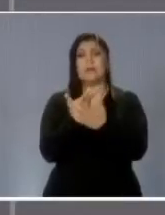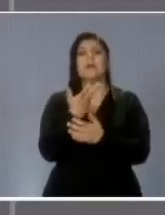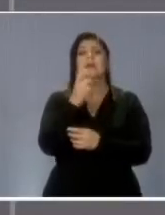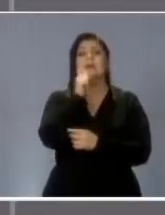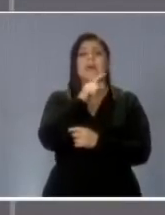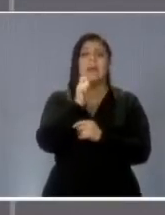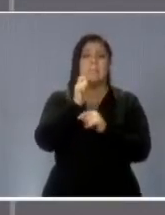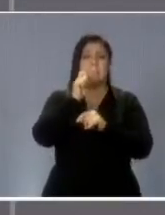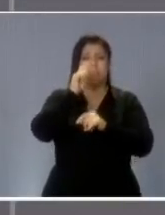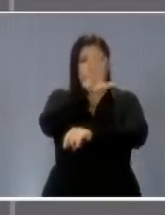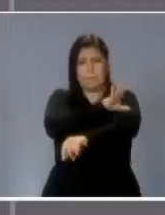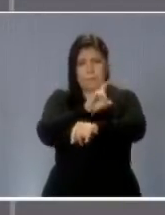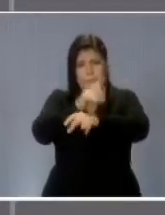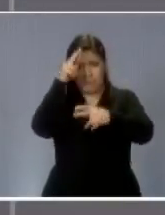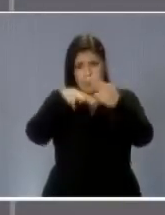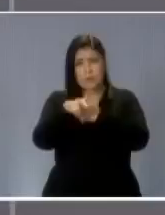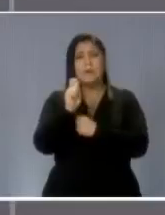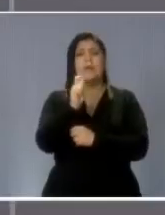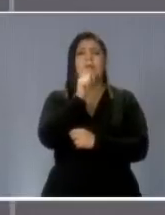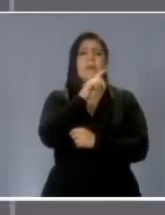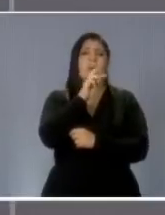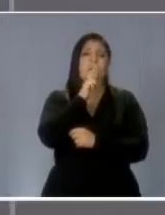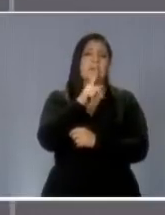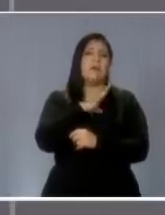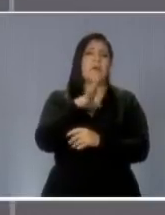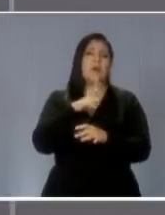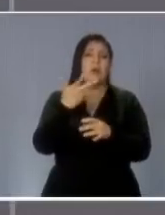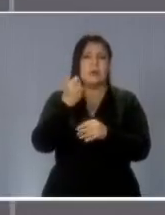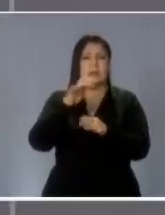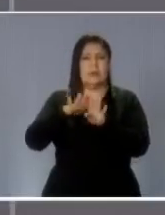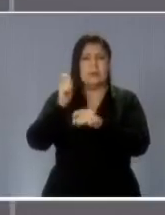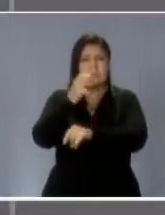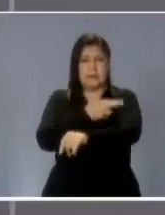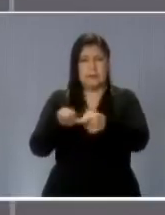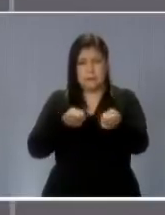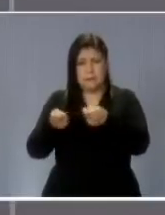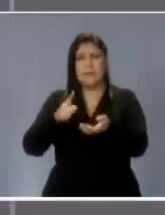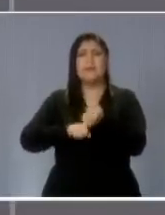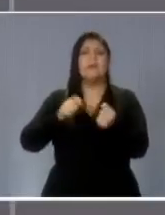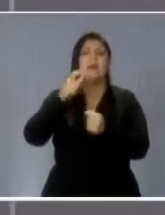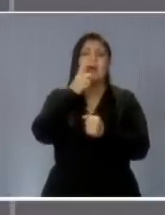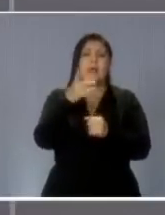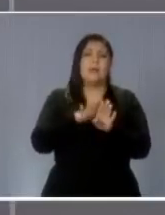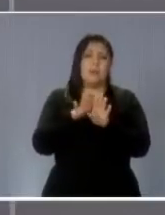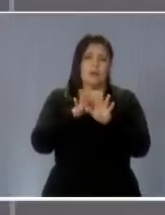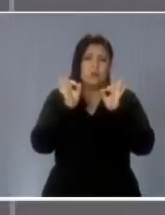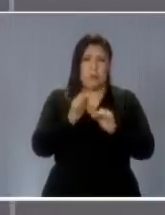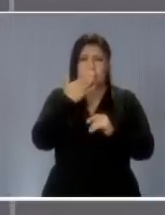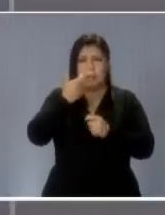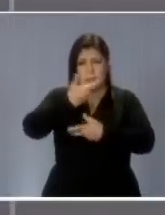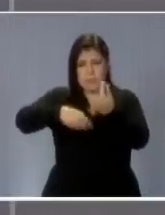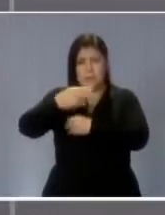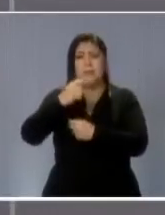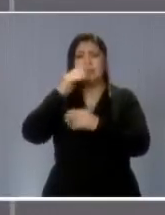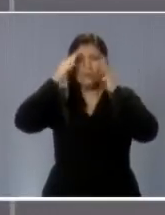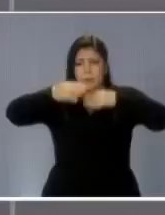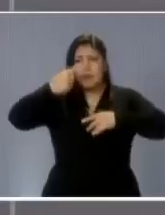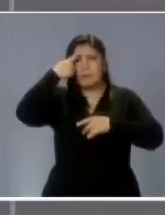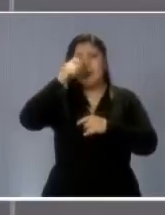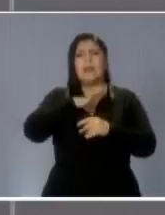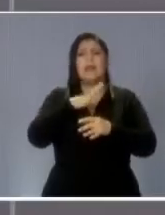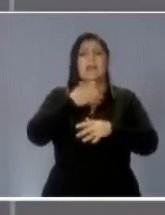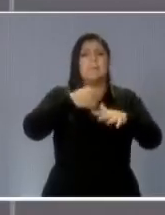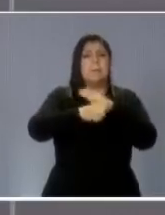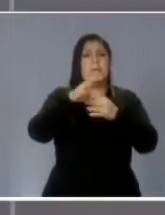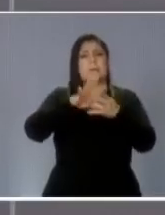de transparencia, de mejora regulatoria, de disciplina financiera, de procedimientos penales,